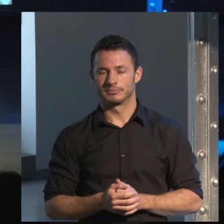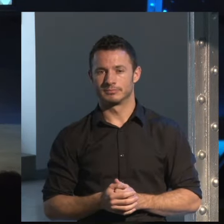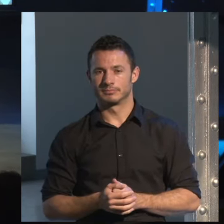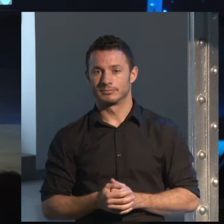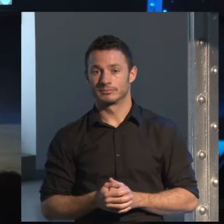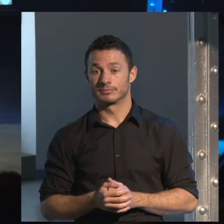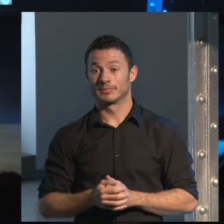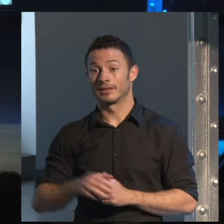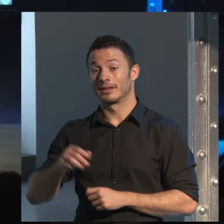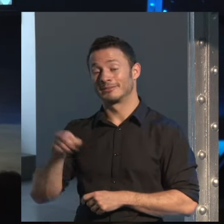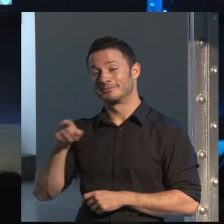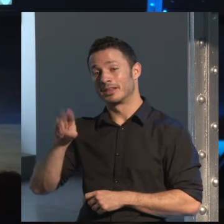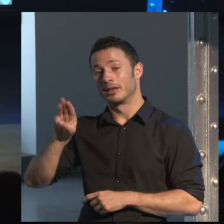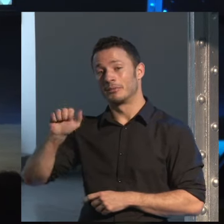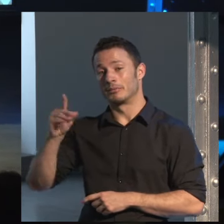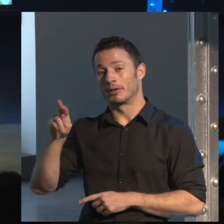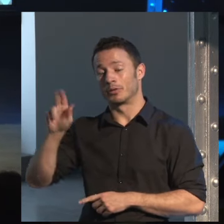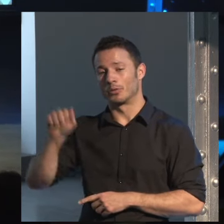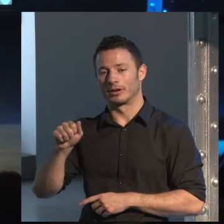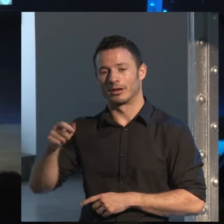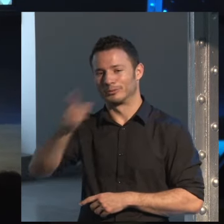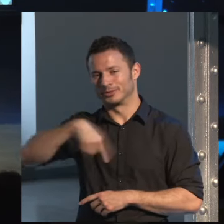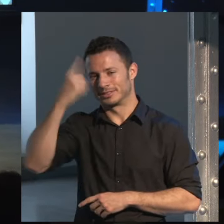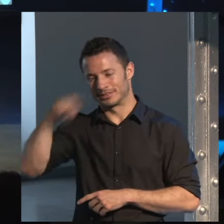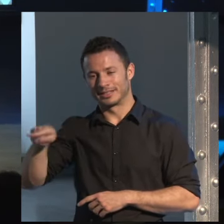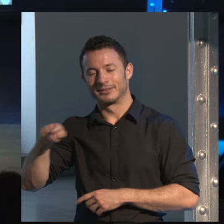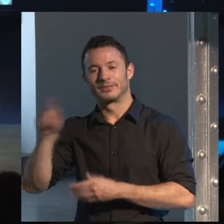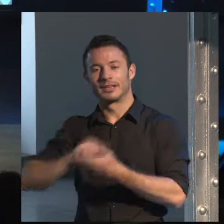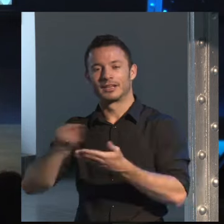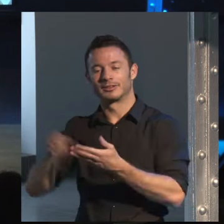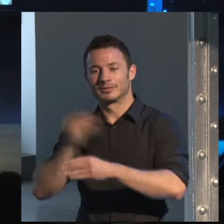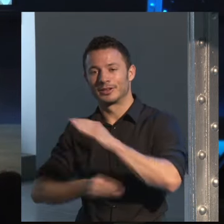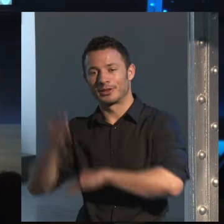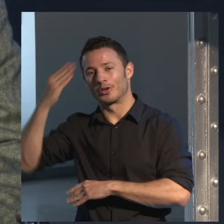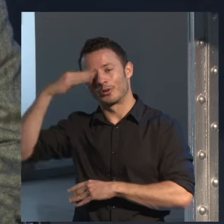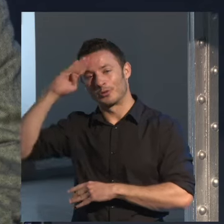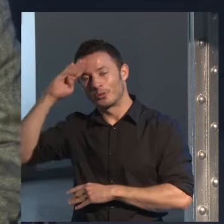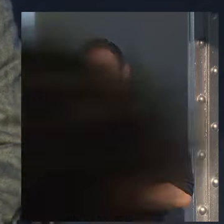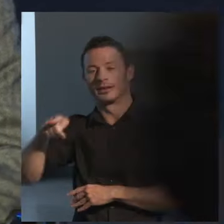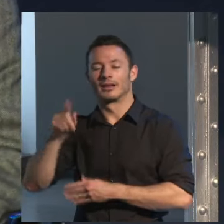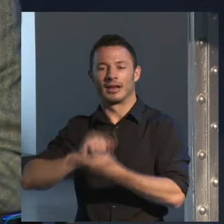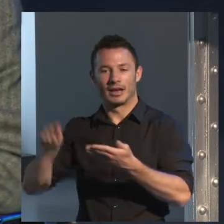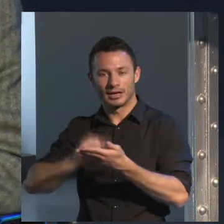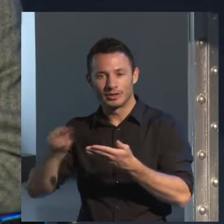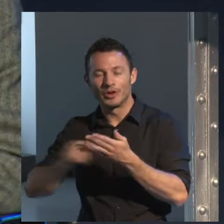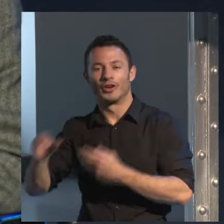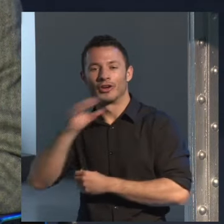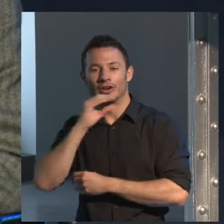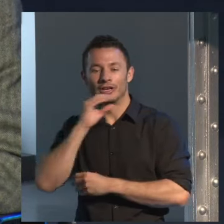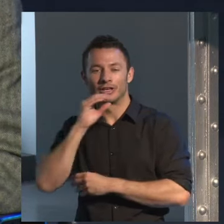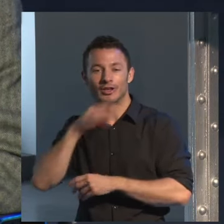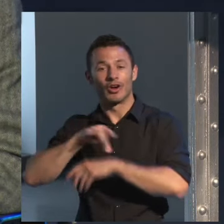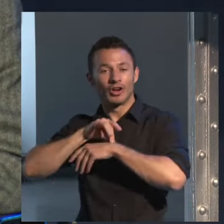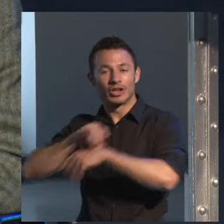En el caso de Leonardo Padura, ya saben ustedes que es un escritor cubano, escritor, crítico, periodista, guionista también de cine,